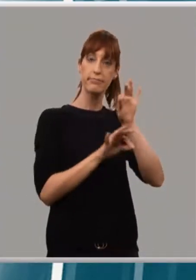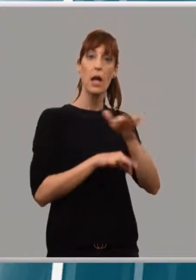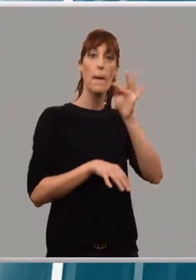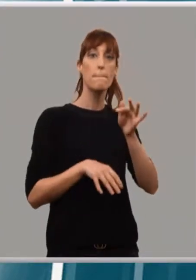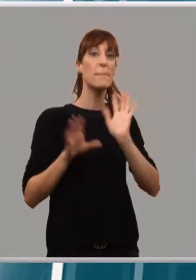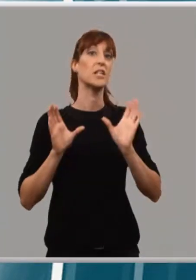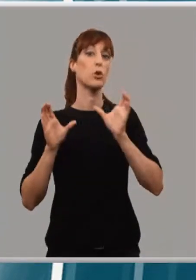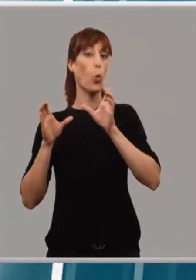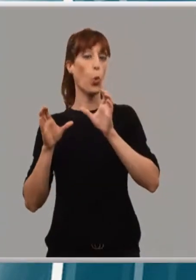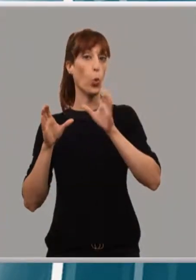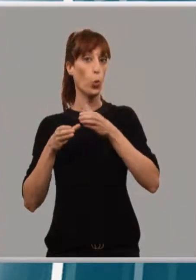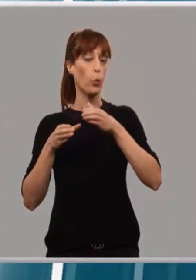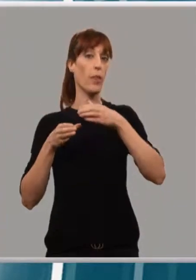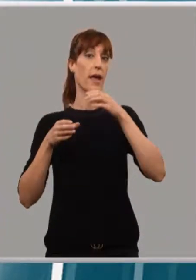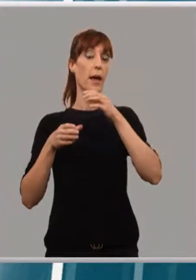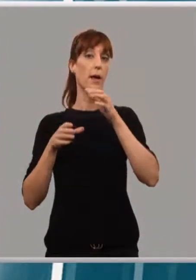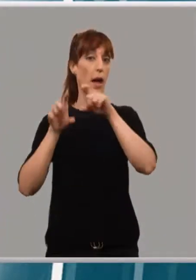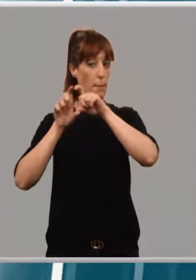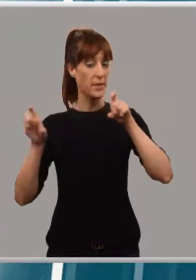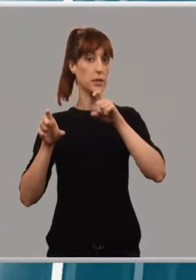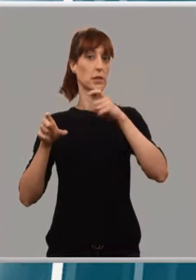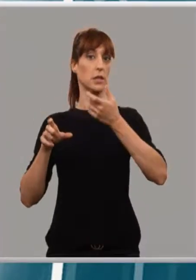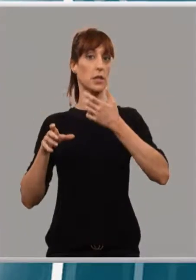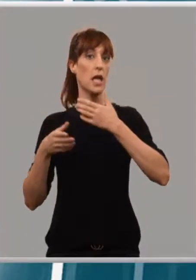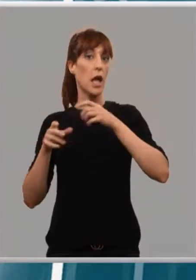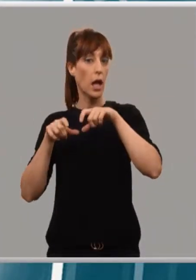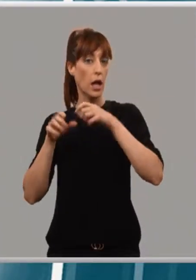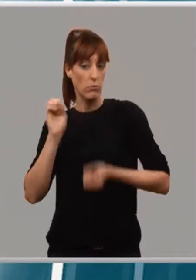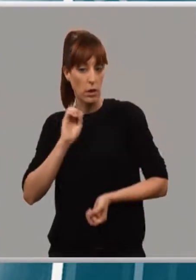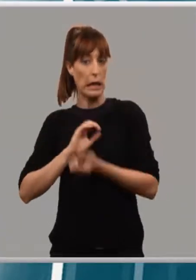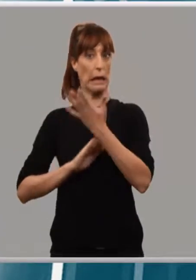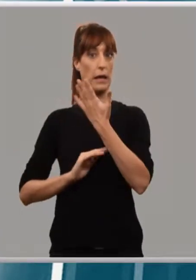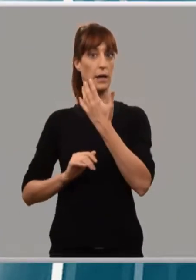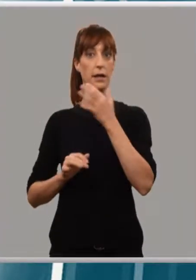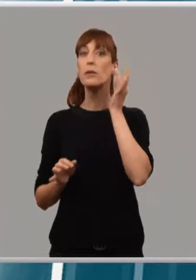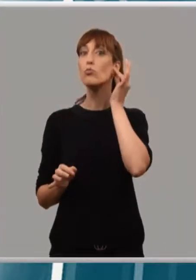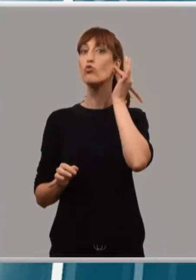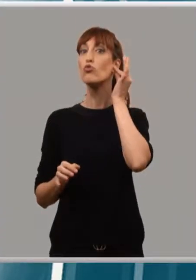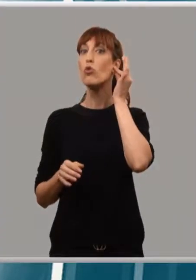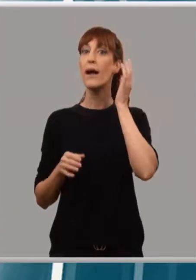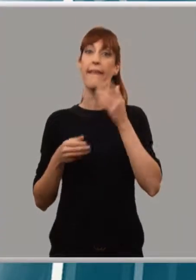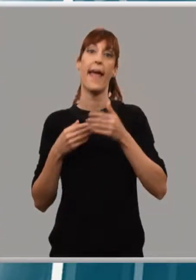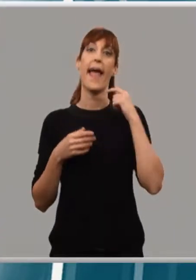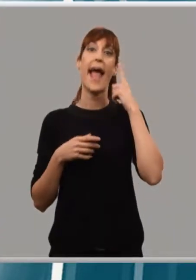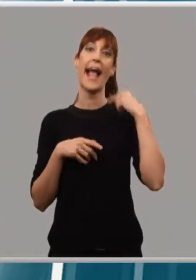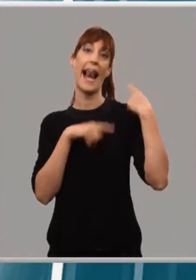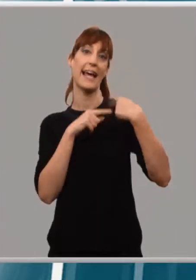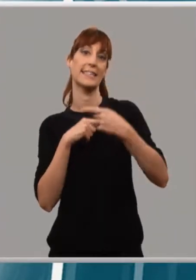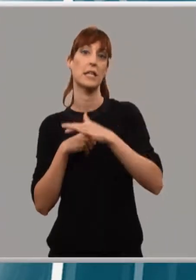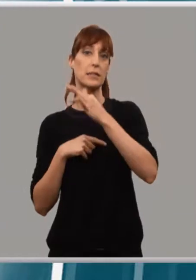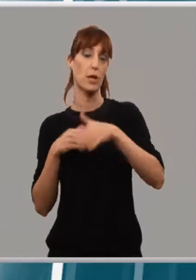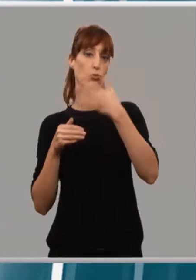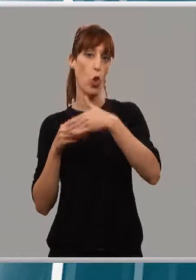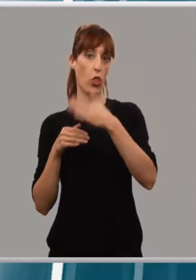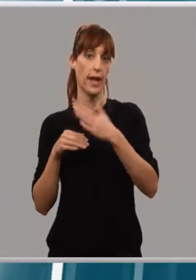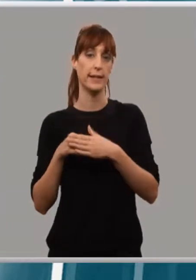Mujeres Directivas, Ejecutivas, Profesionales y Empresarias y la Asociación de Clásicas y Modernas. Debemos hacer este tipo de acciones para